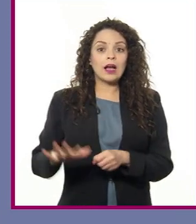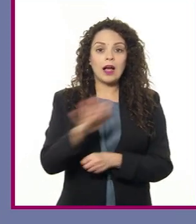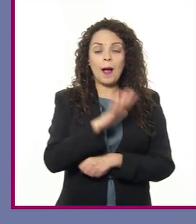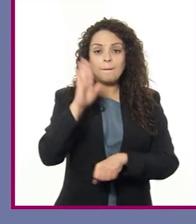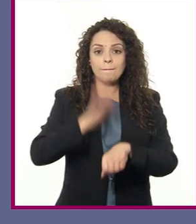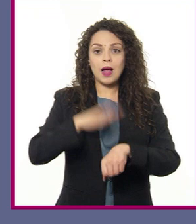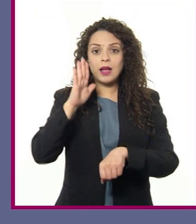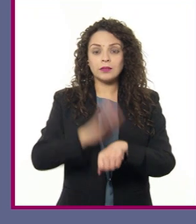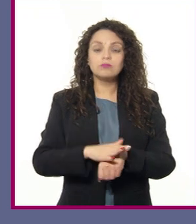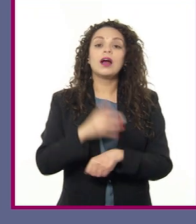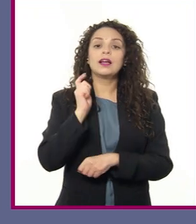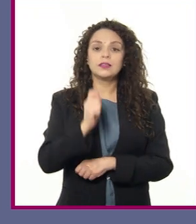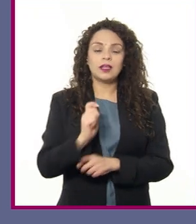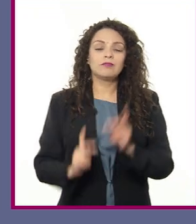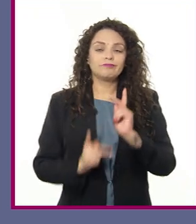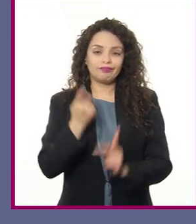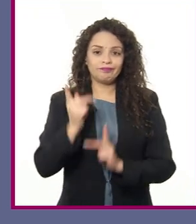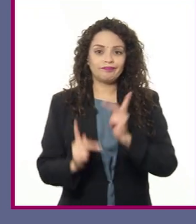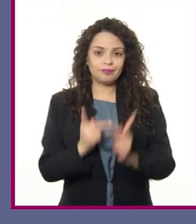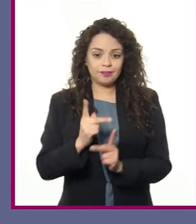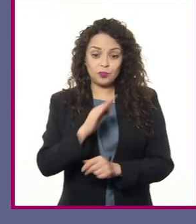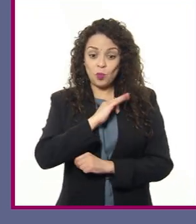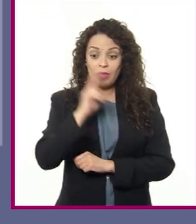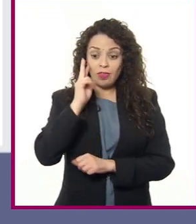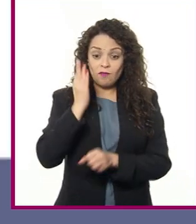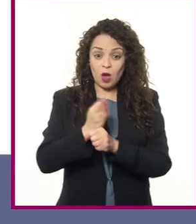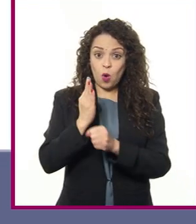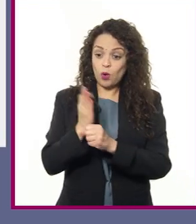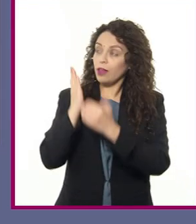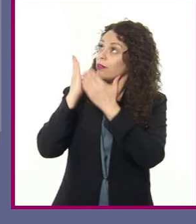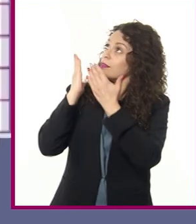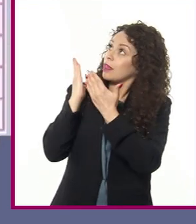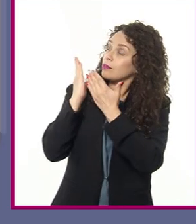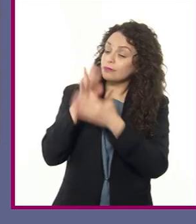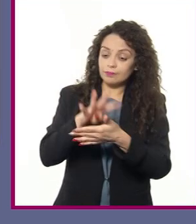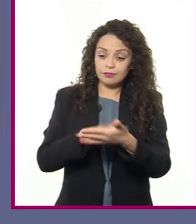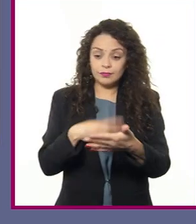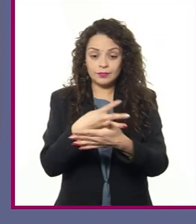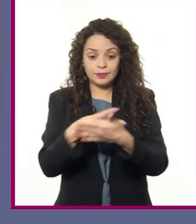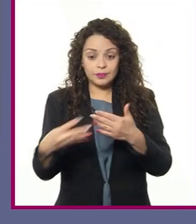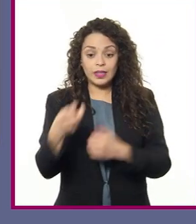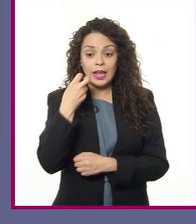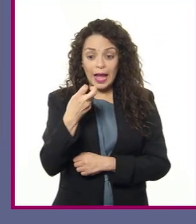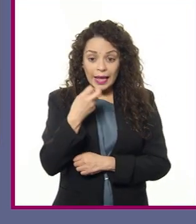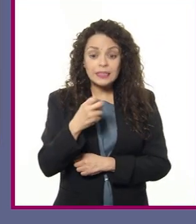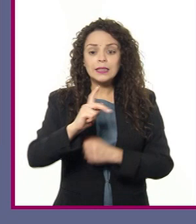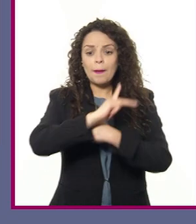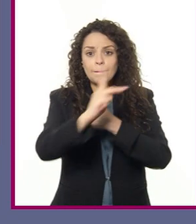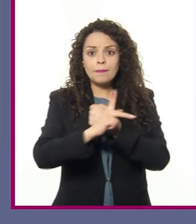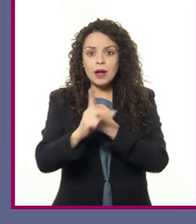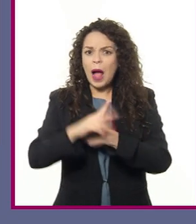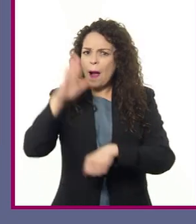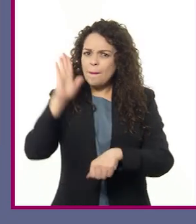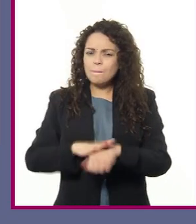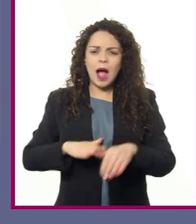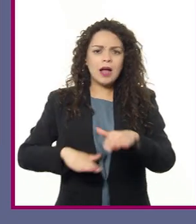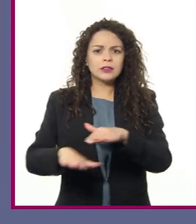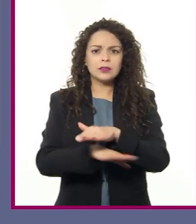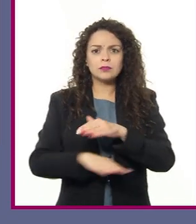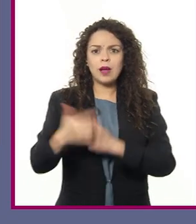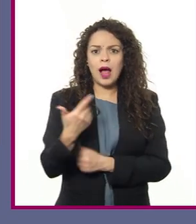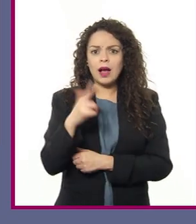escala. Como podemos observar en pantalla, estos son los países con mayor producción de granos básicos en el mundo.